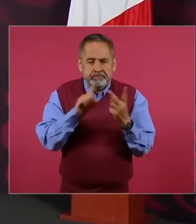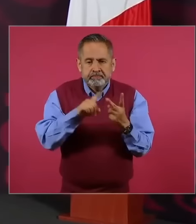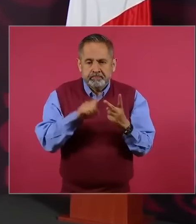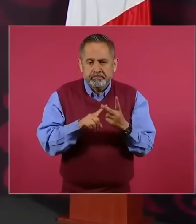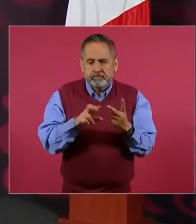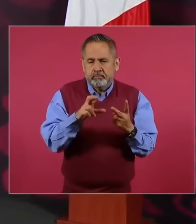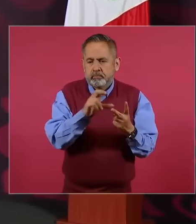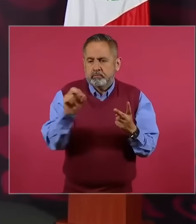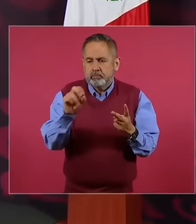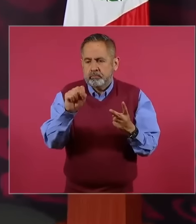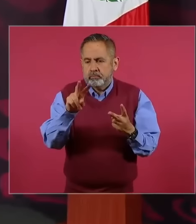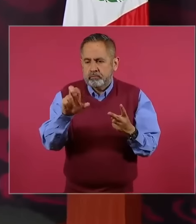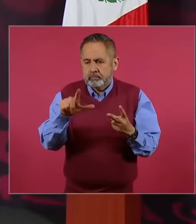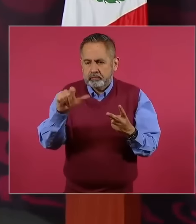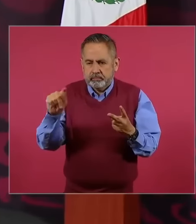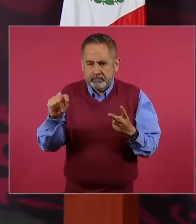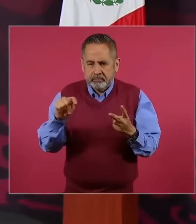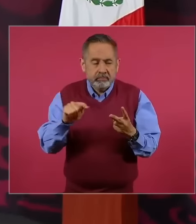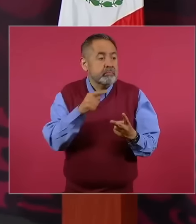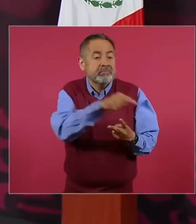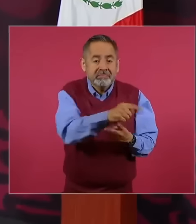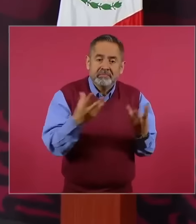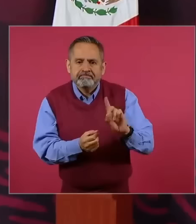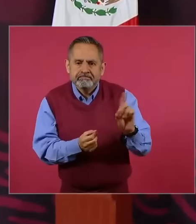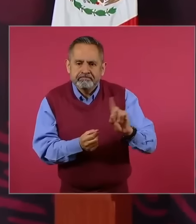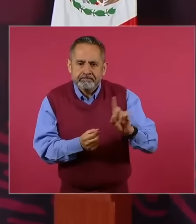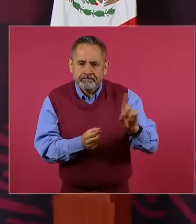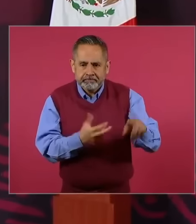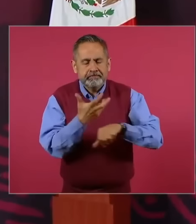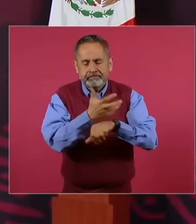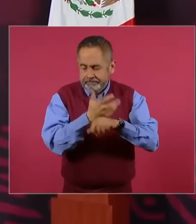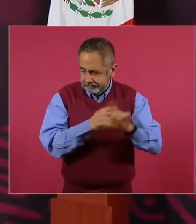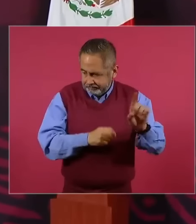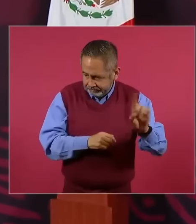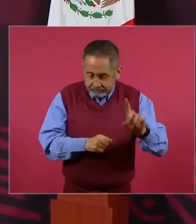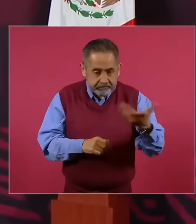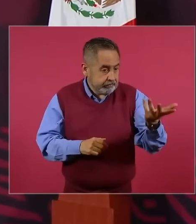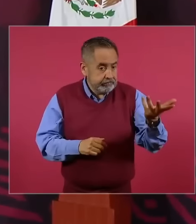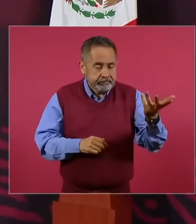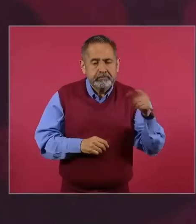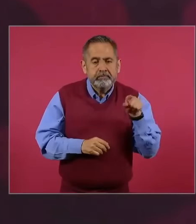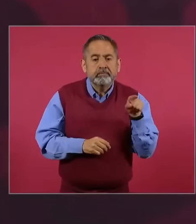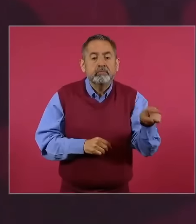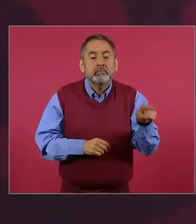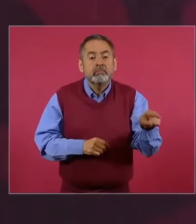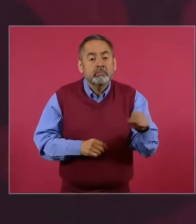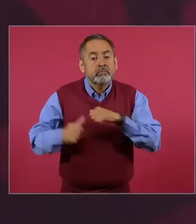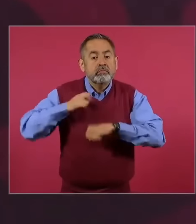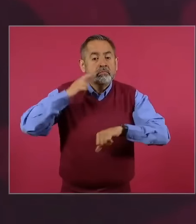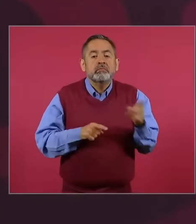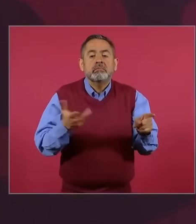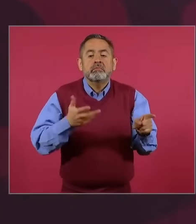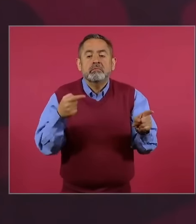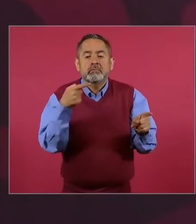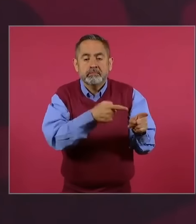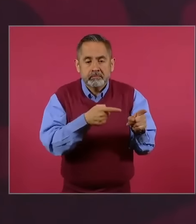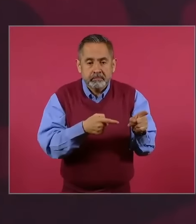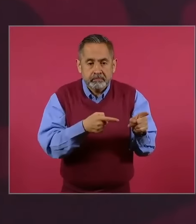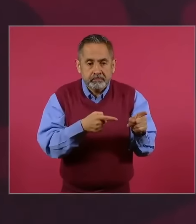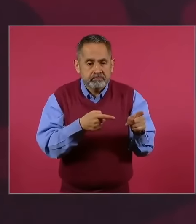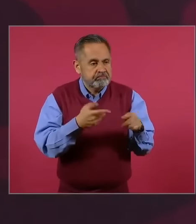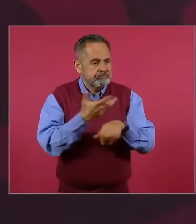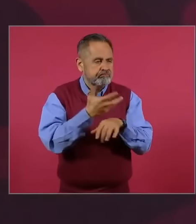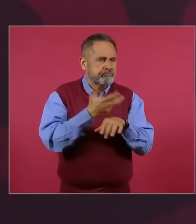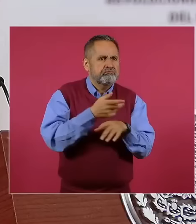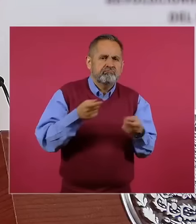Roosevelt, demócrata, porque a él le corresponde gobernar Estados